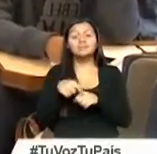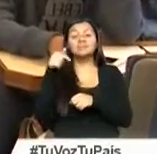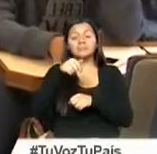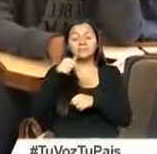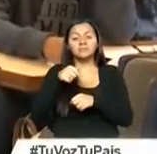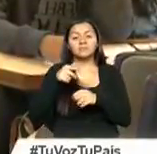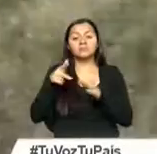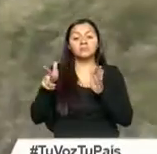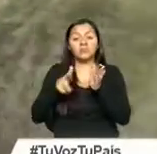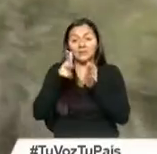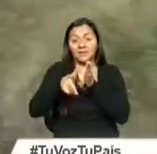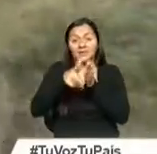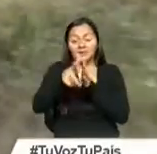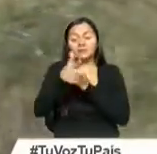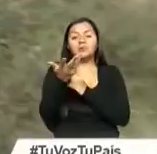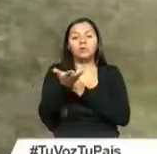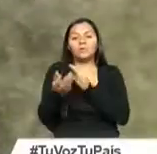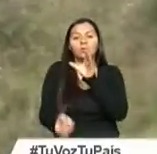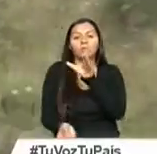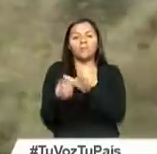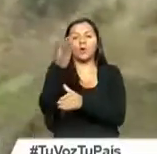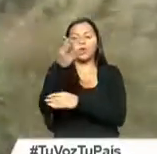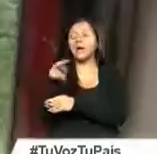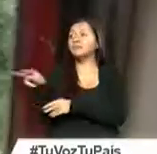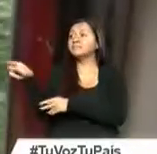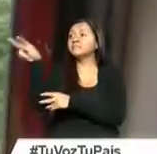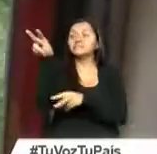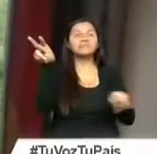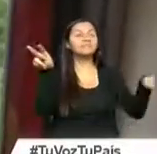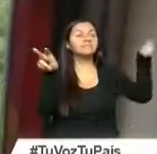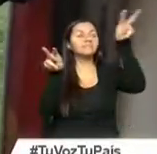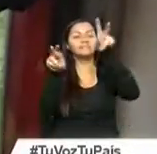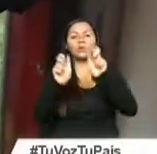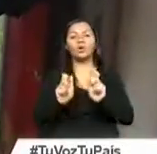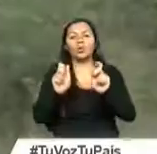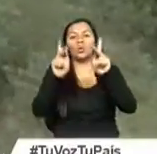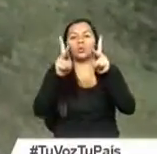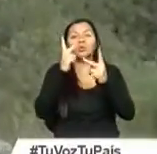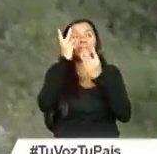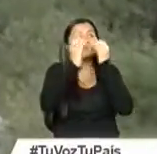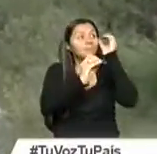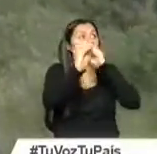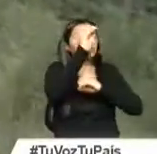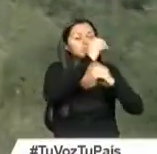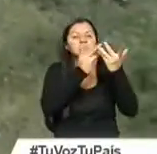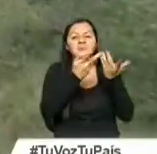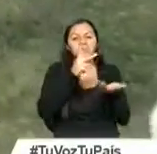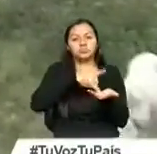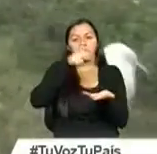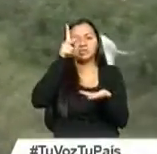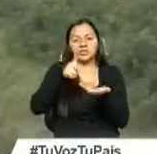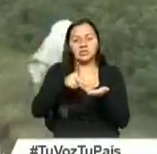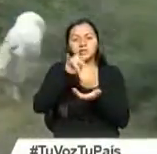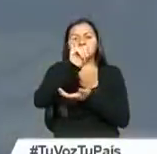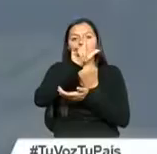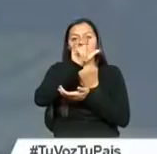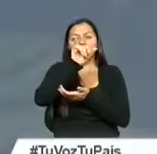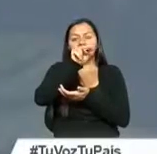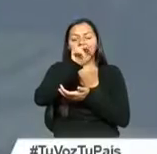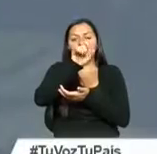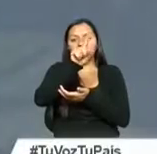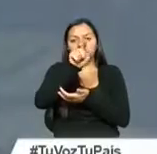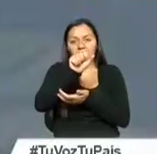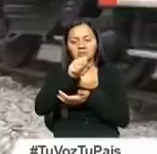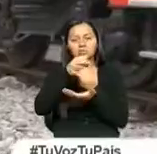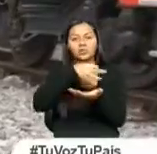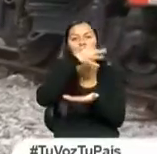que ofrece Tren Ecuador es la de los volcanes, la cual brinda la oportunidad de observar volcanes como el Pichincha, los Zilinizas, el Cotopaxi,